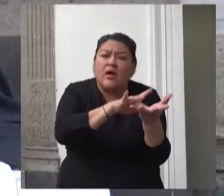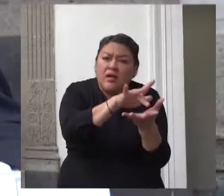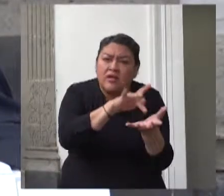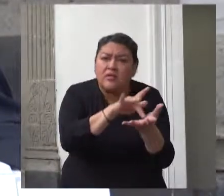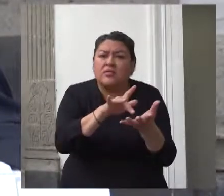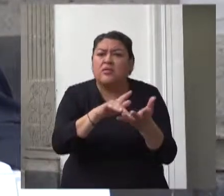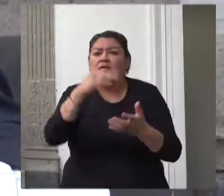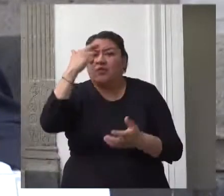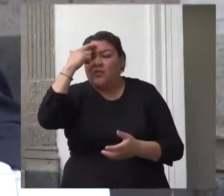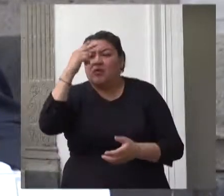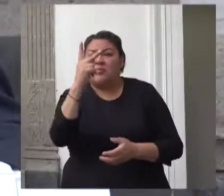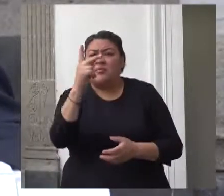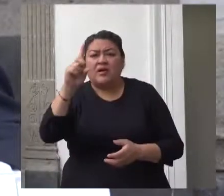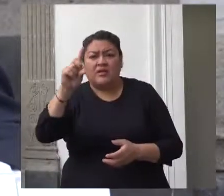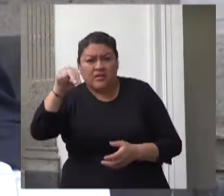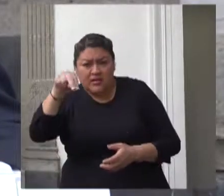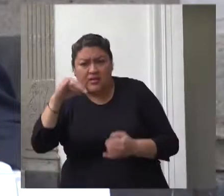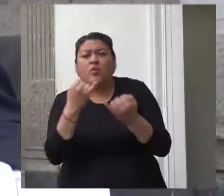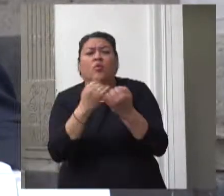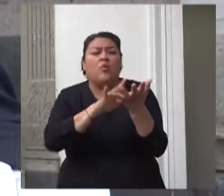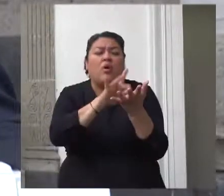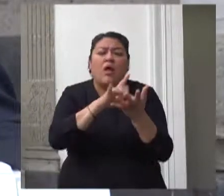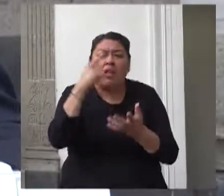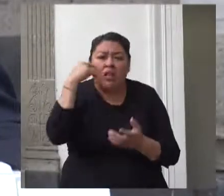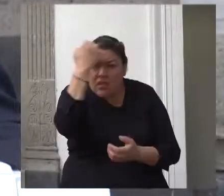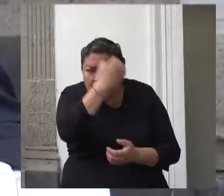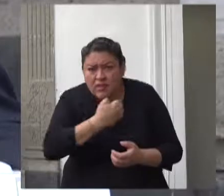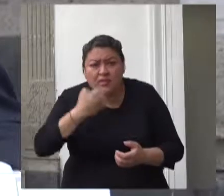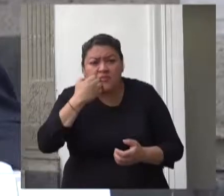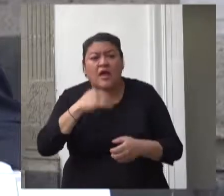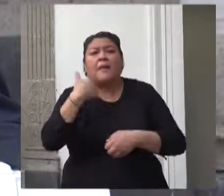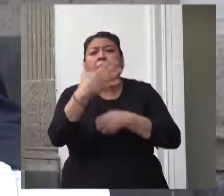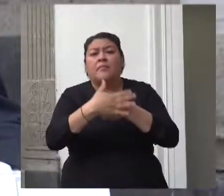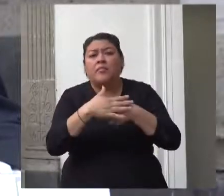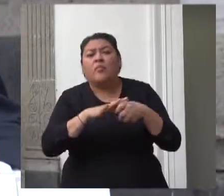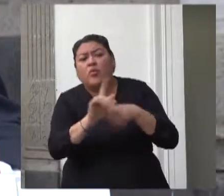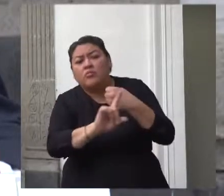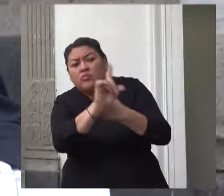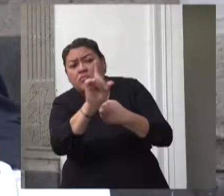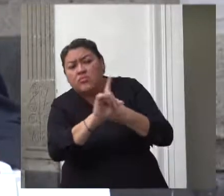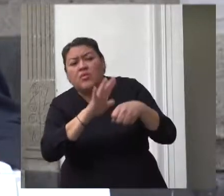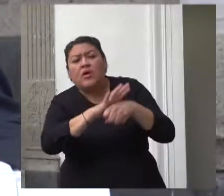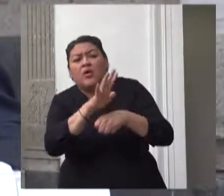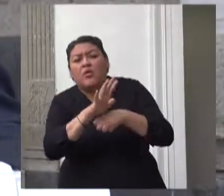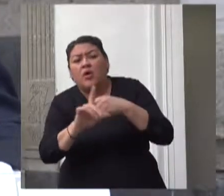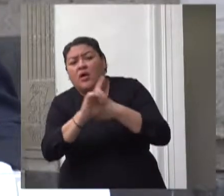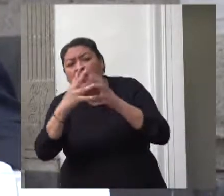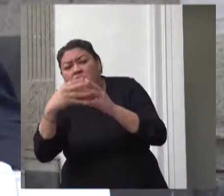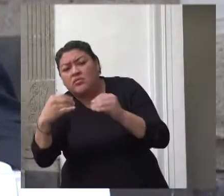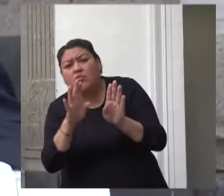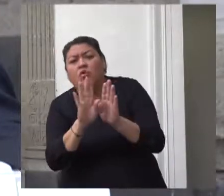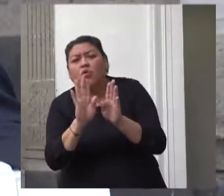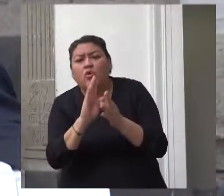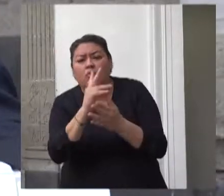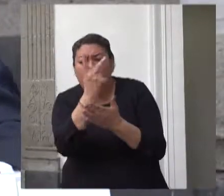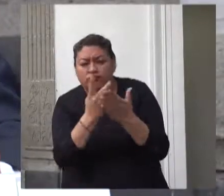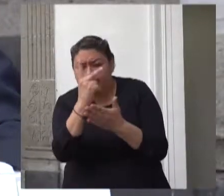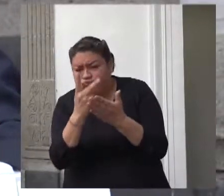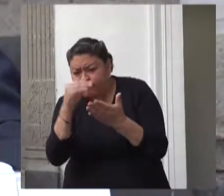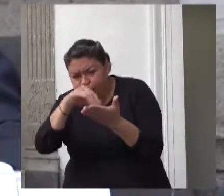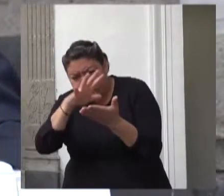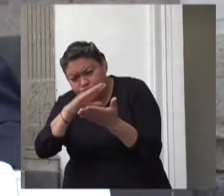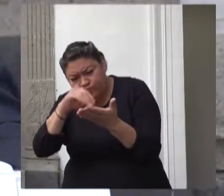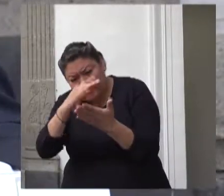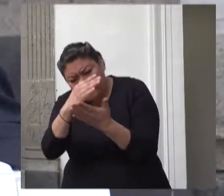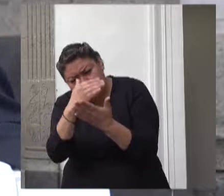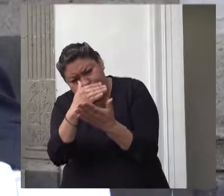plan nacional de desarrollo un análisis de las posibles alternativas para resolverlo y un diseño del programa